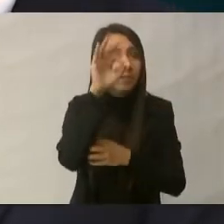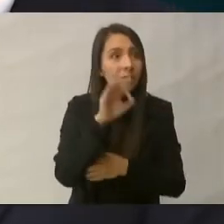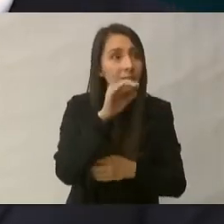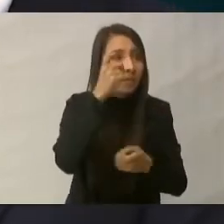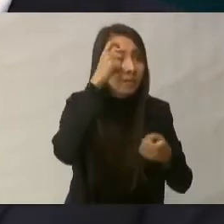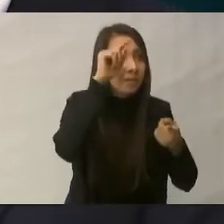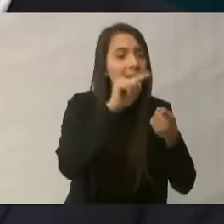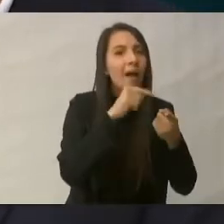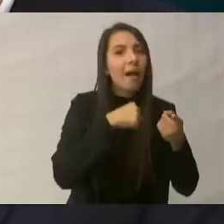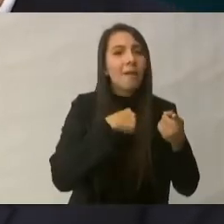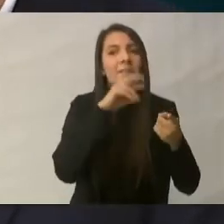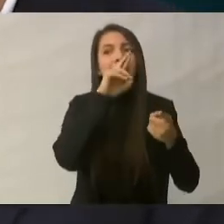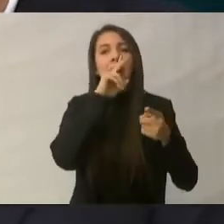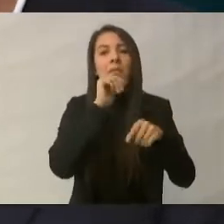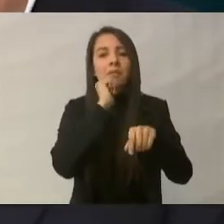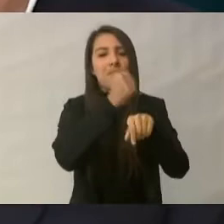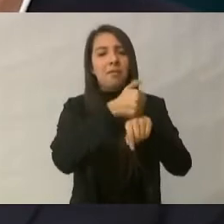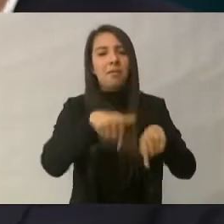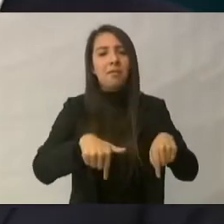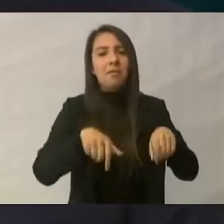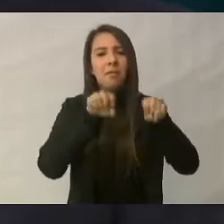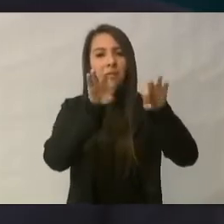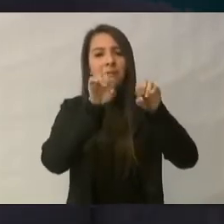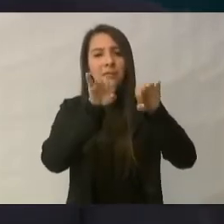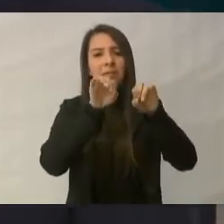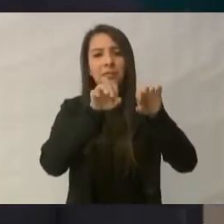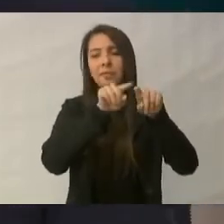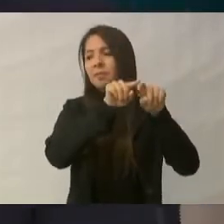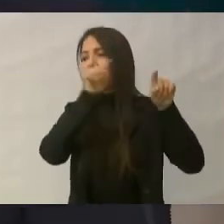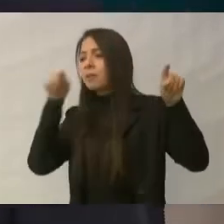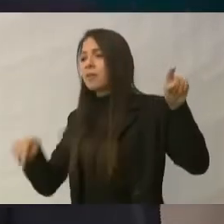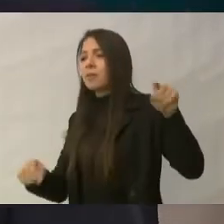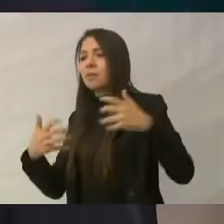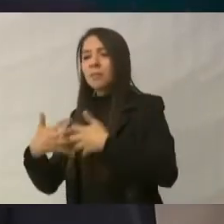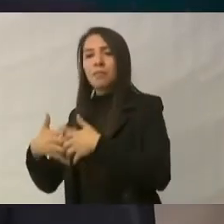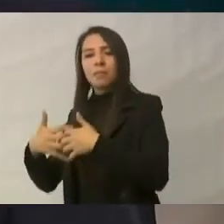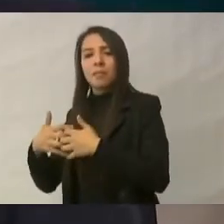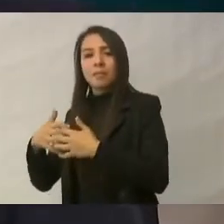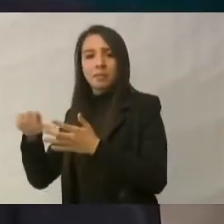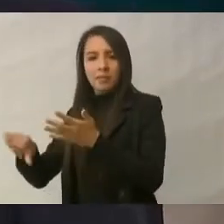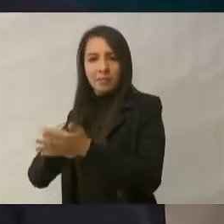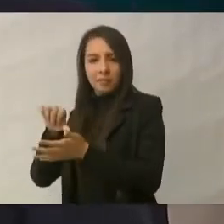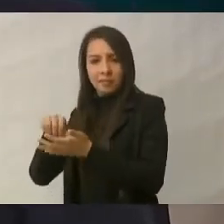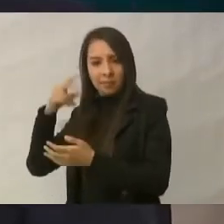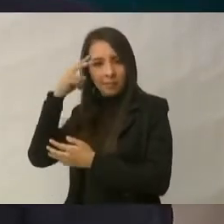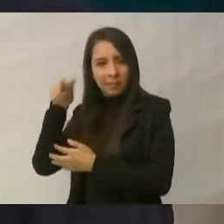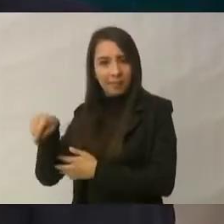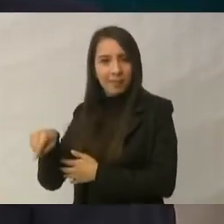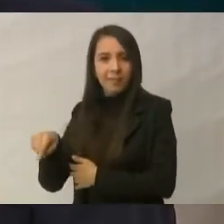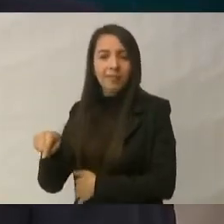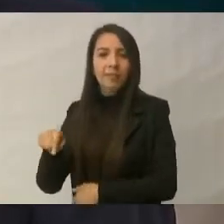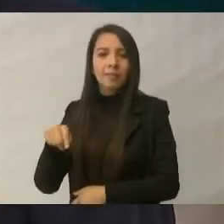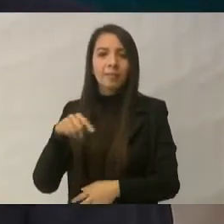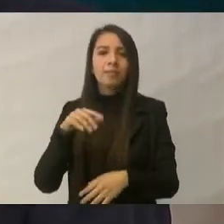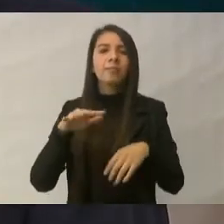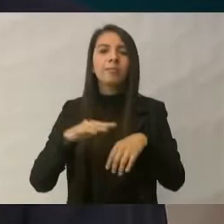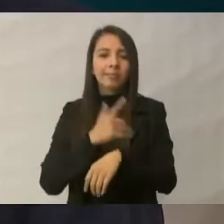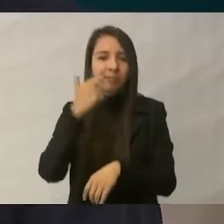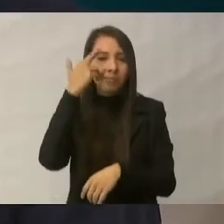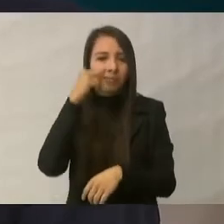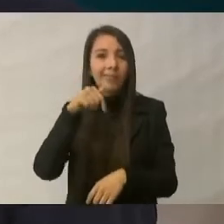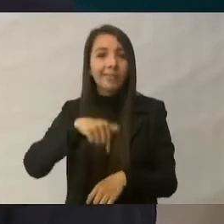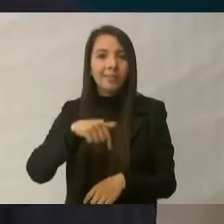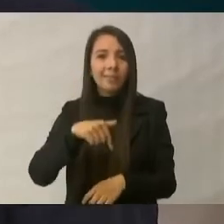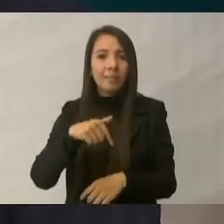aquí se decidió bajar el impuesto sobre la renta al 20% y el IVA del 16% al